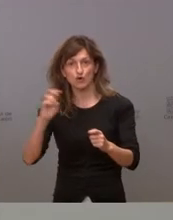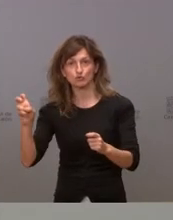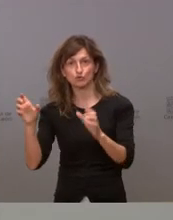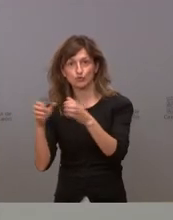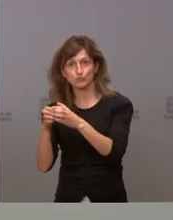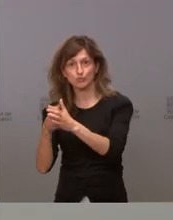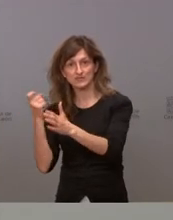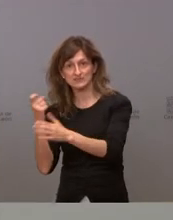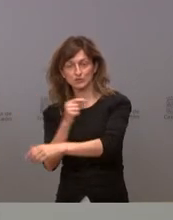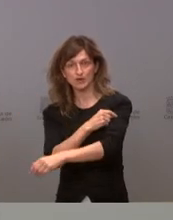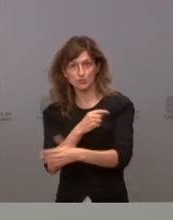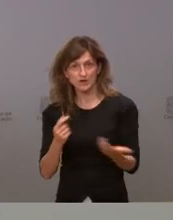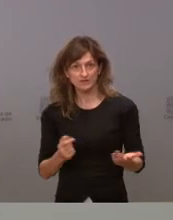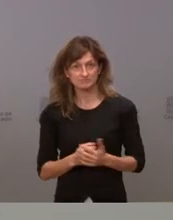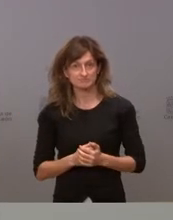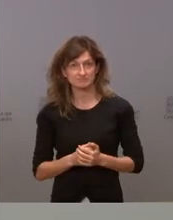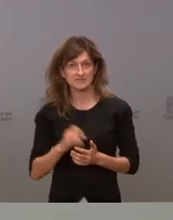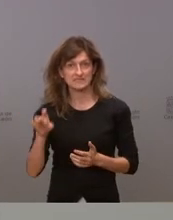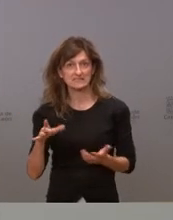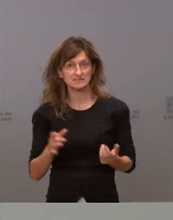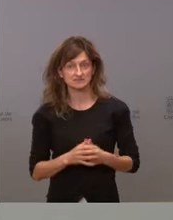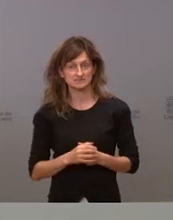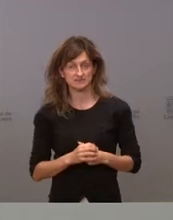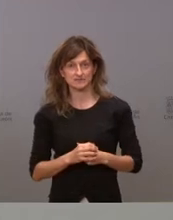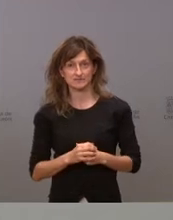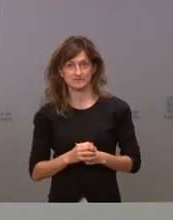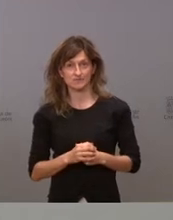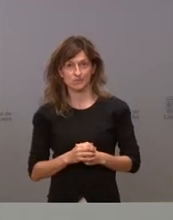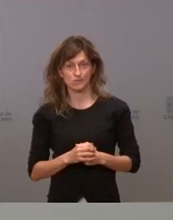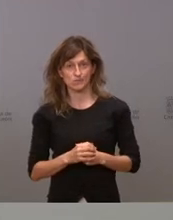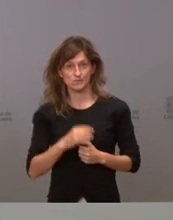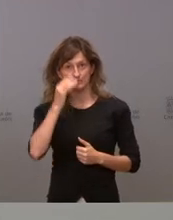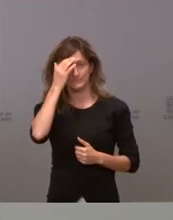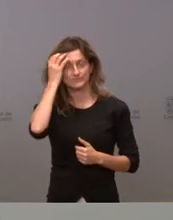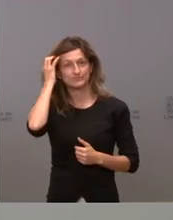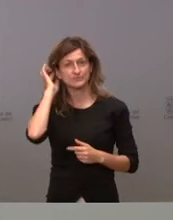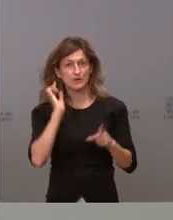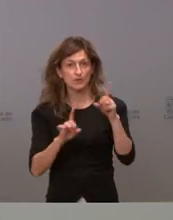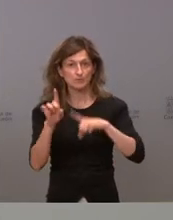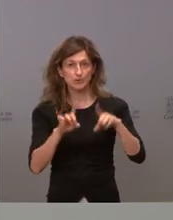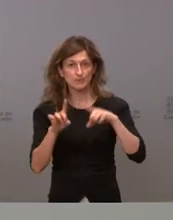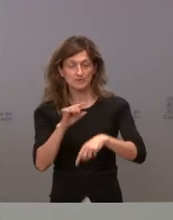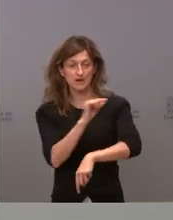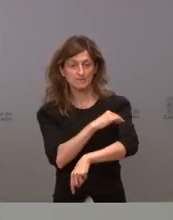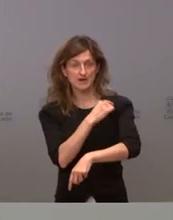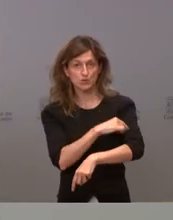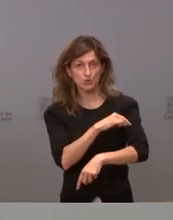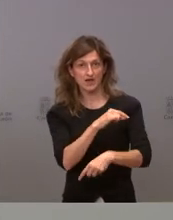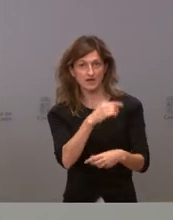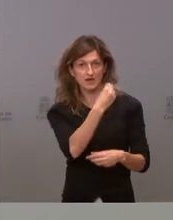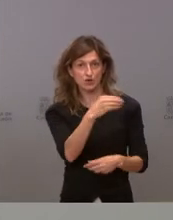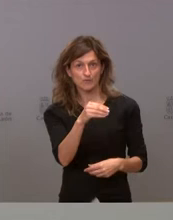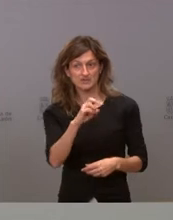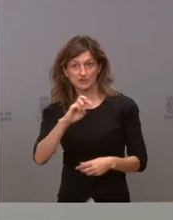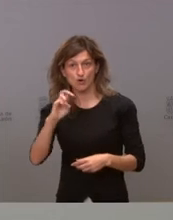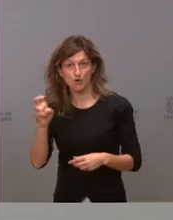a quien le quitamos la vacunación es decir este no es un problema de vacuna a los jóvenes y deja de vacunar